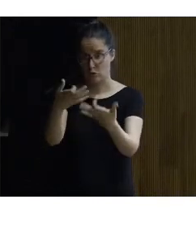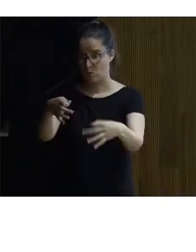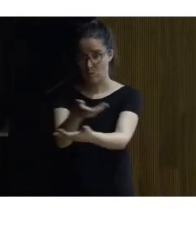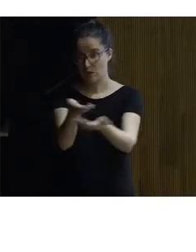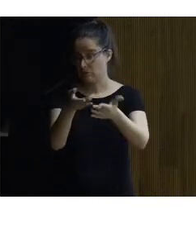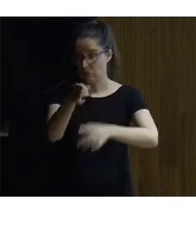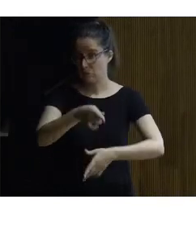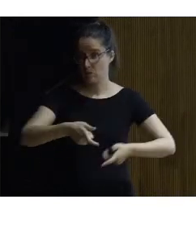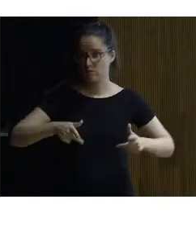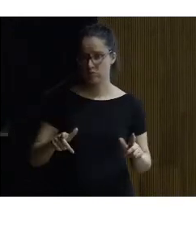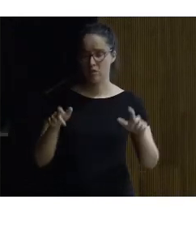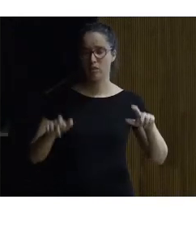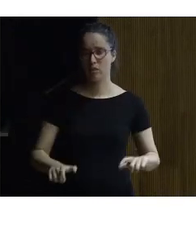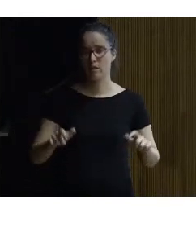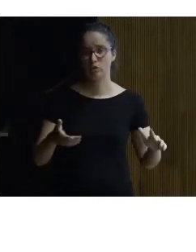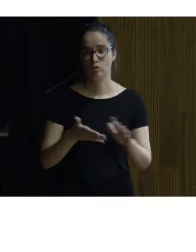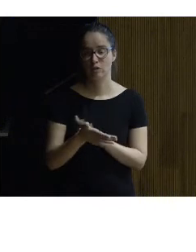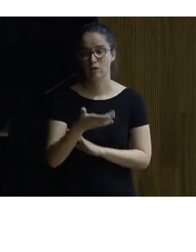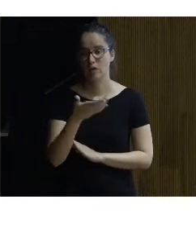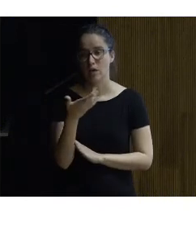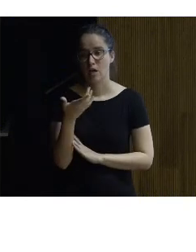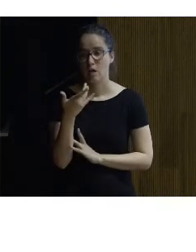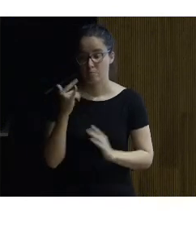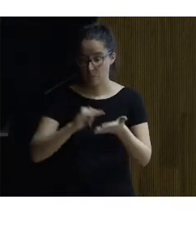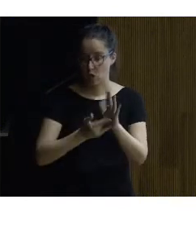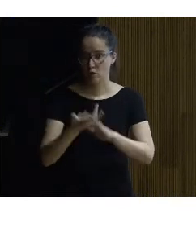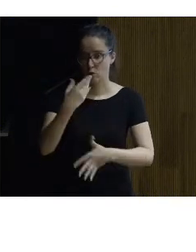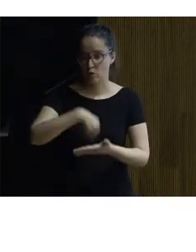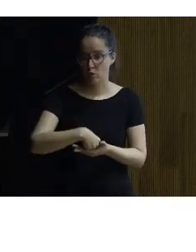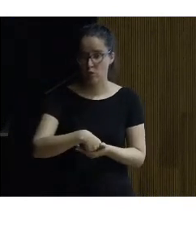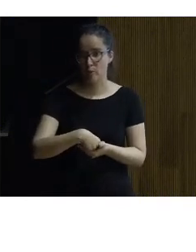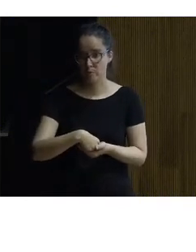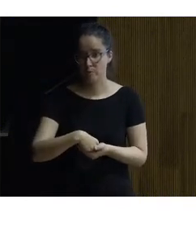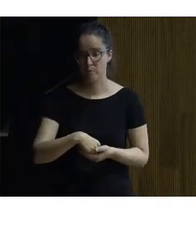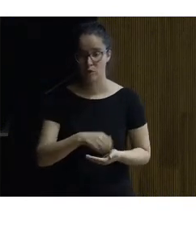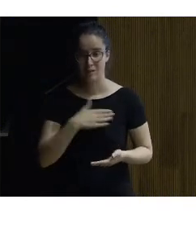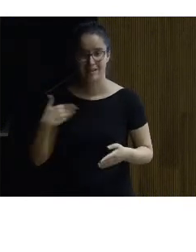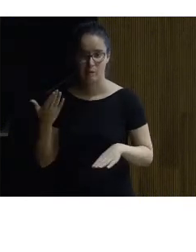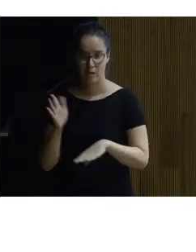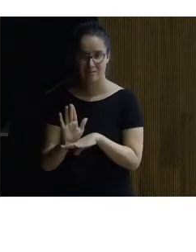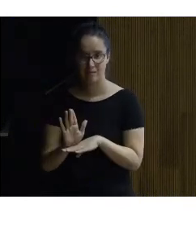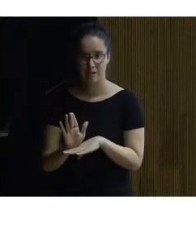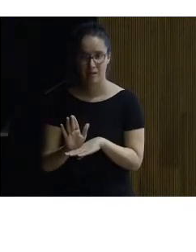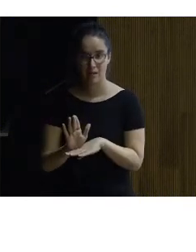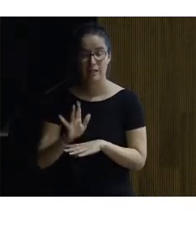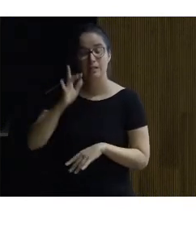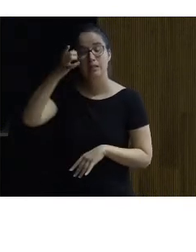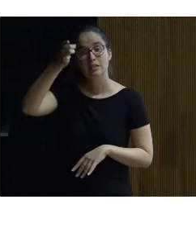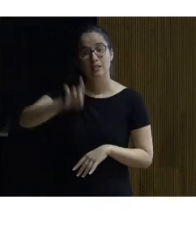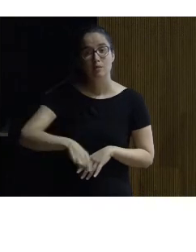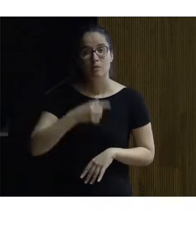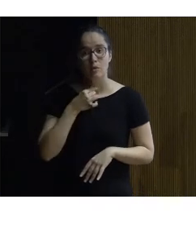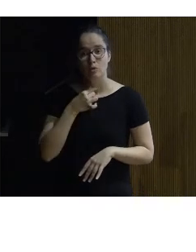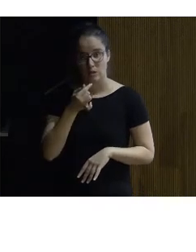persona todo eso son intenciones de proyecto que es lo que quería presentar y también me gustaría